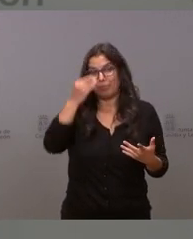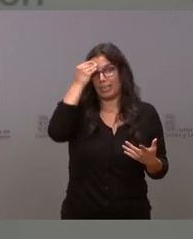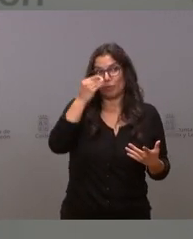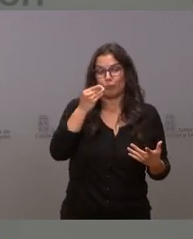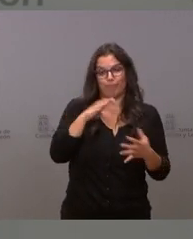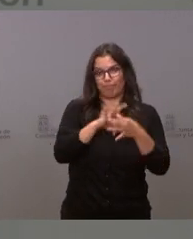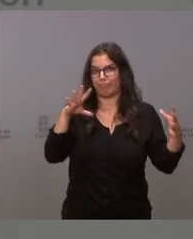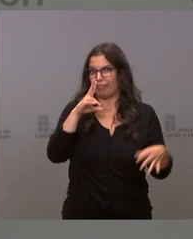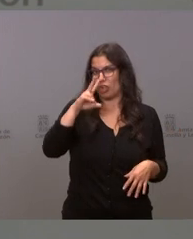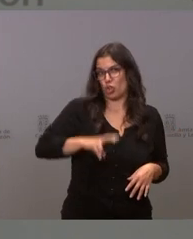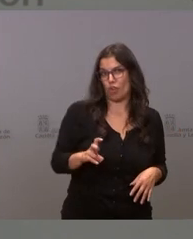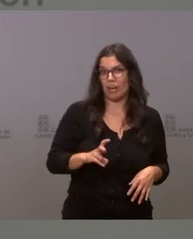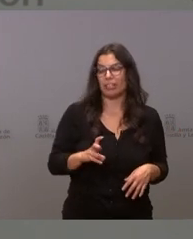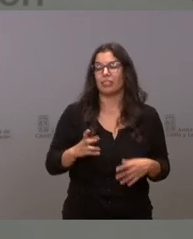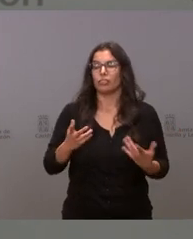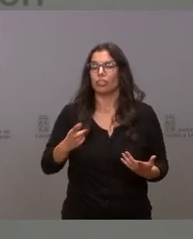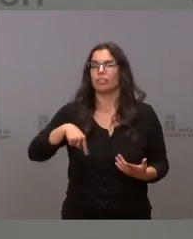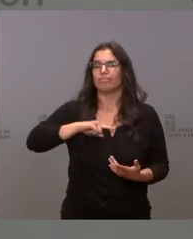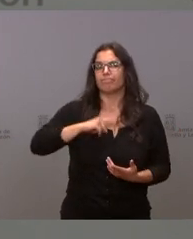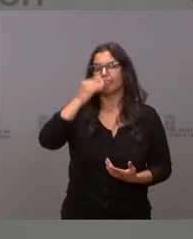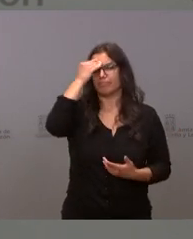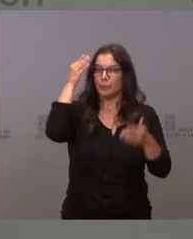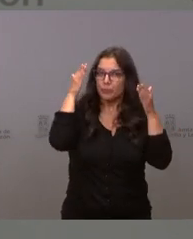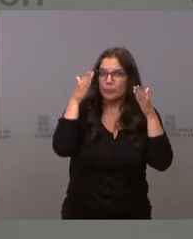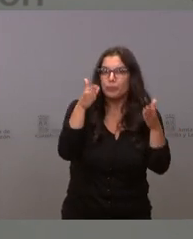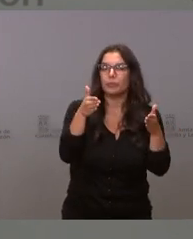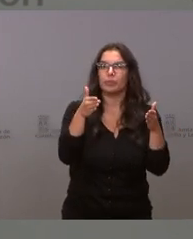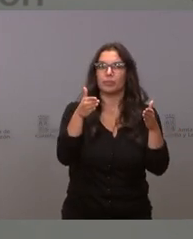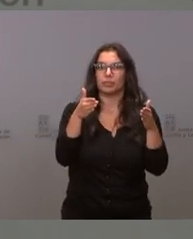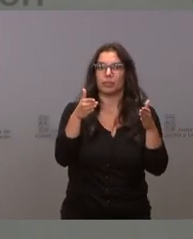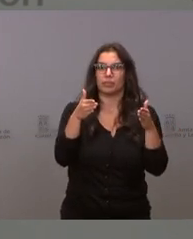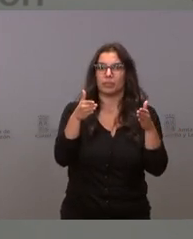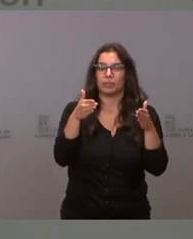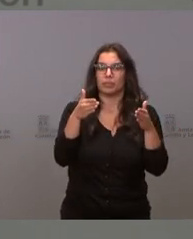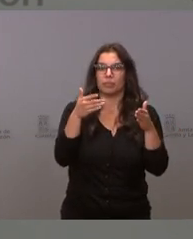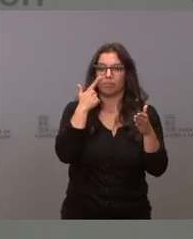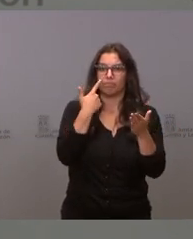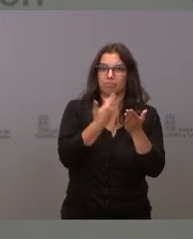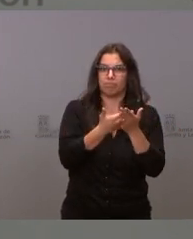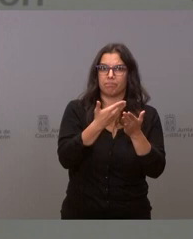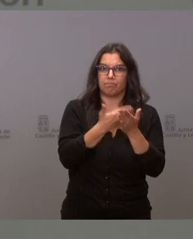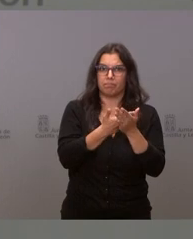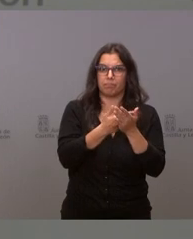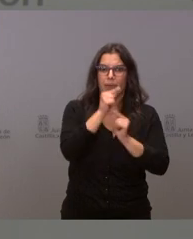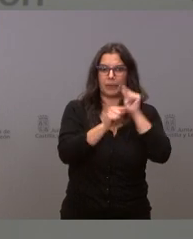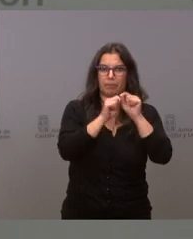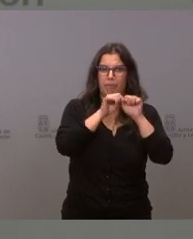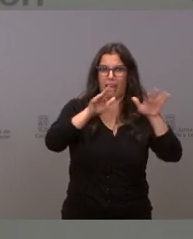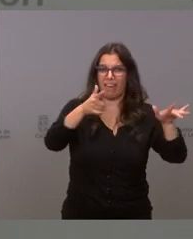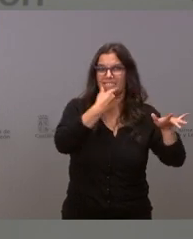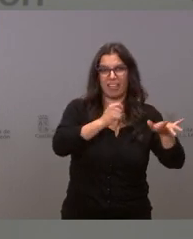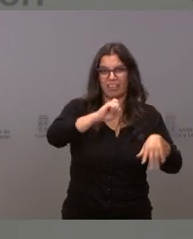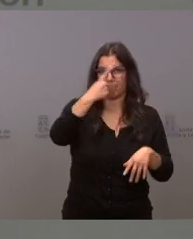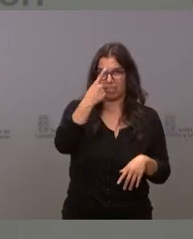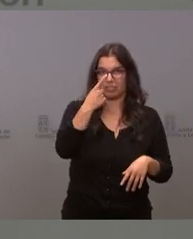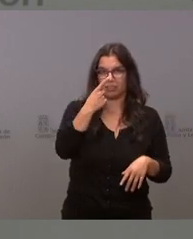momento y tenemos que concentrar toda nuestra acción en quienes se están mostrando como mayores transmisores del